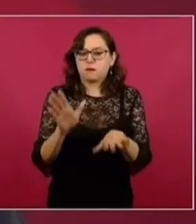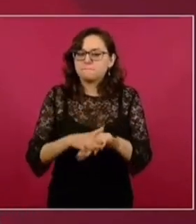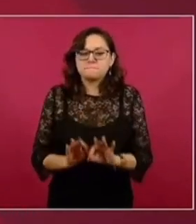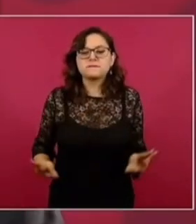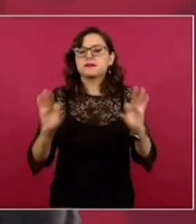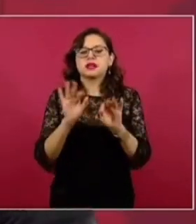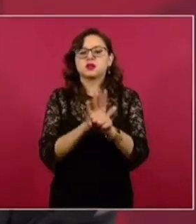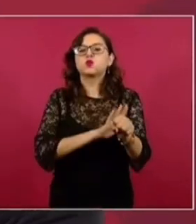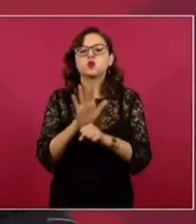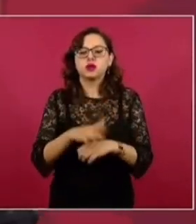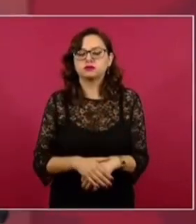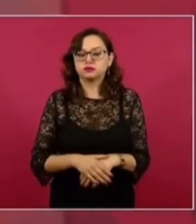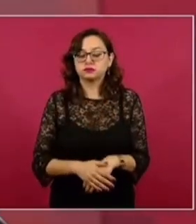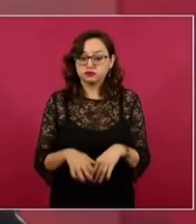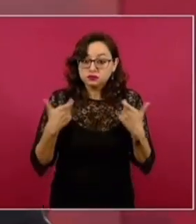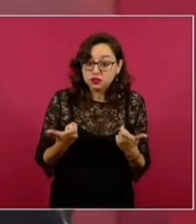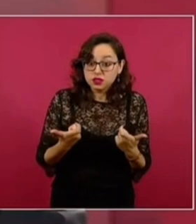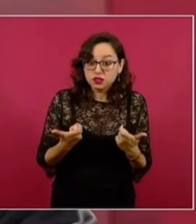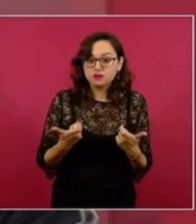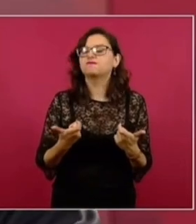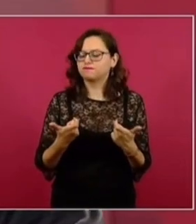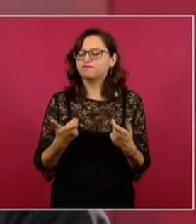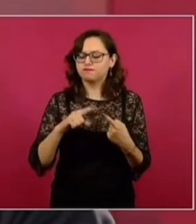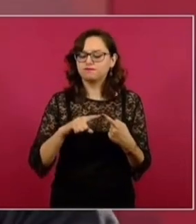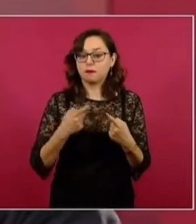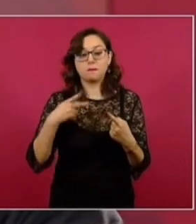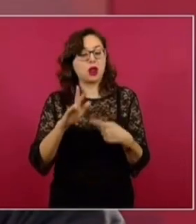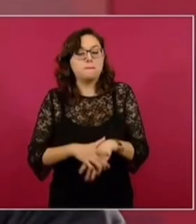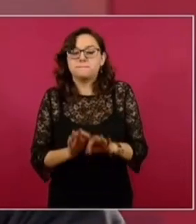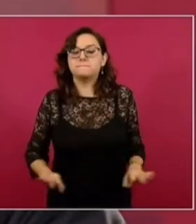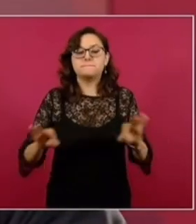no solo es el bienestar material, sino el bienestar del alma.